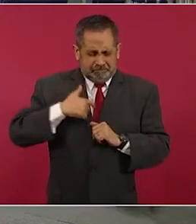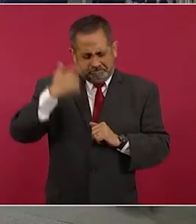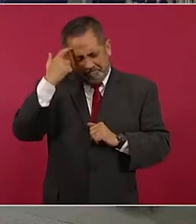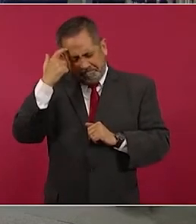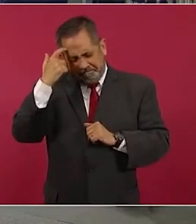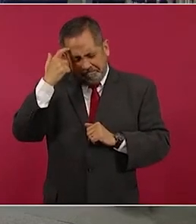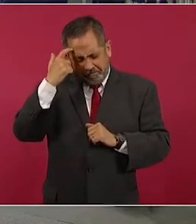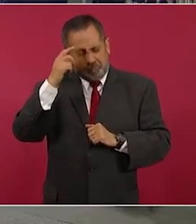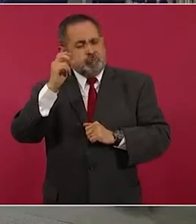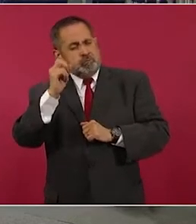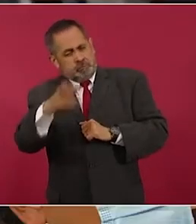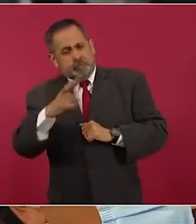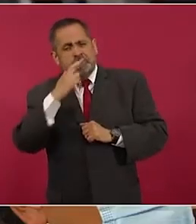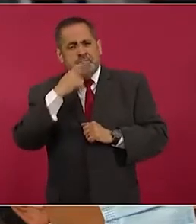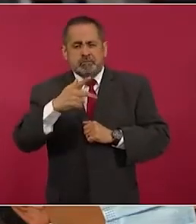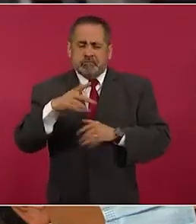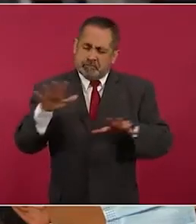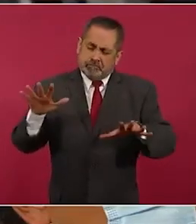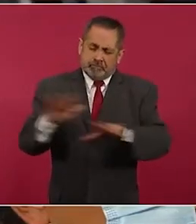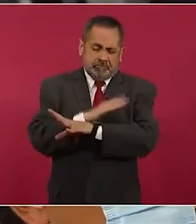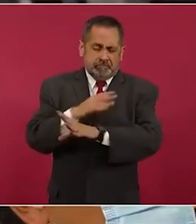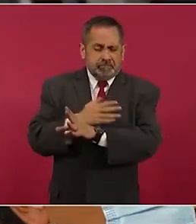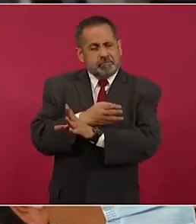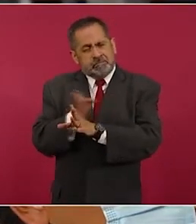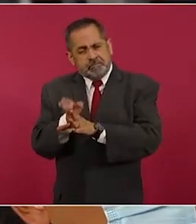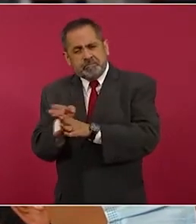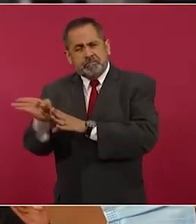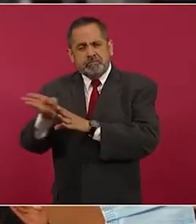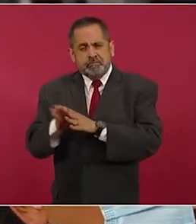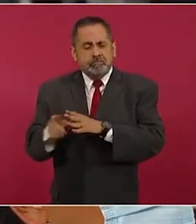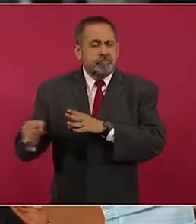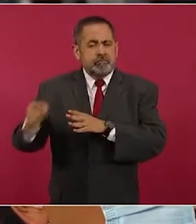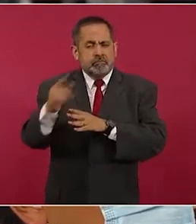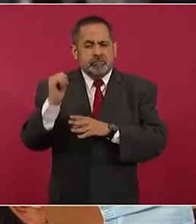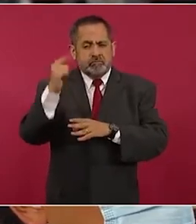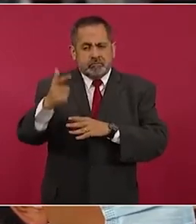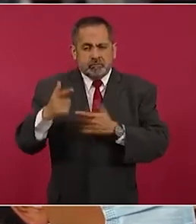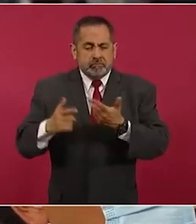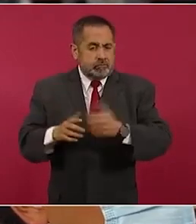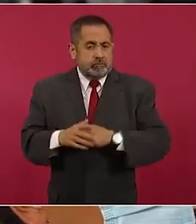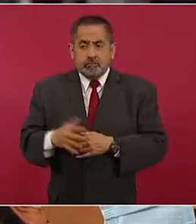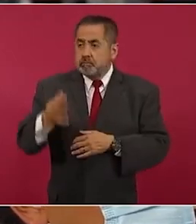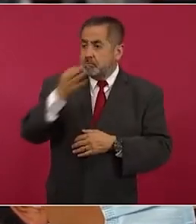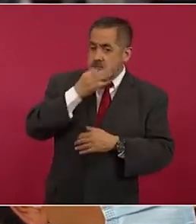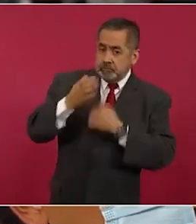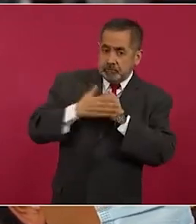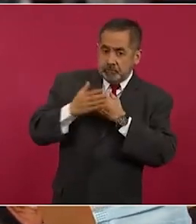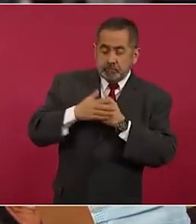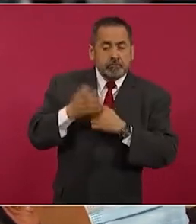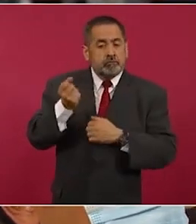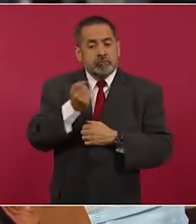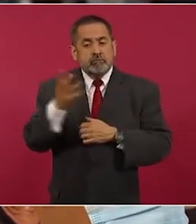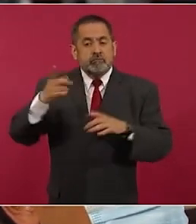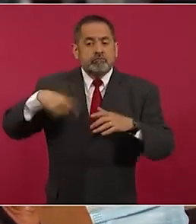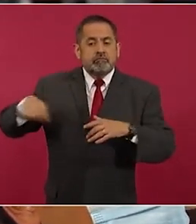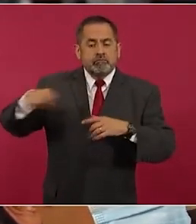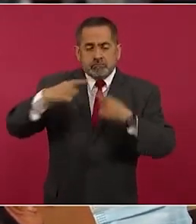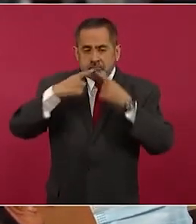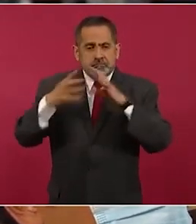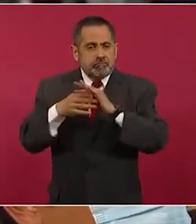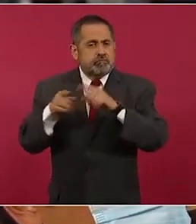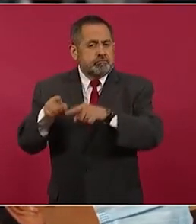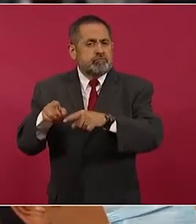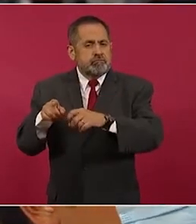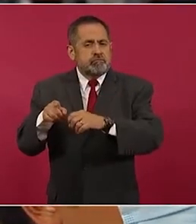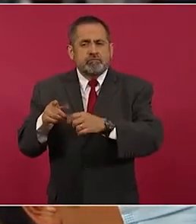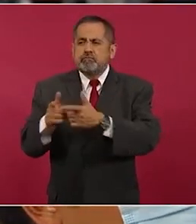alguna modificación que podría hacerle? Nos informaron que ya están por allá esta primera